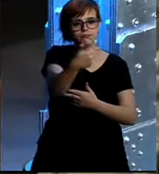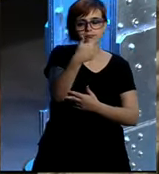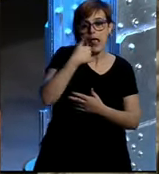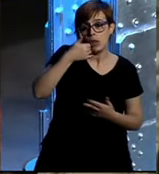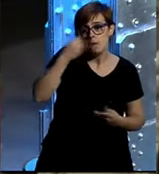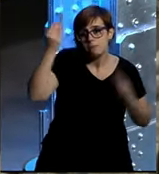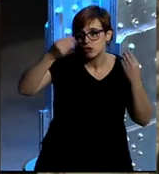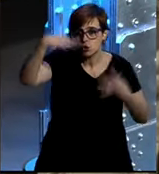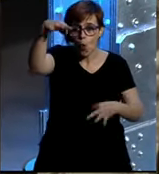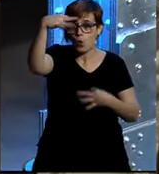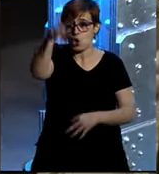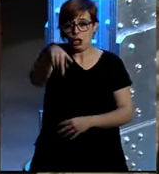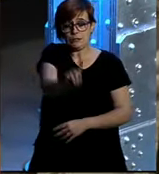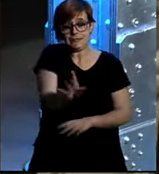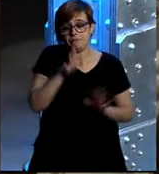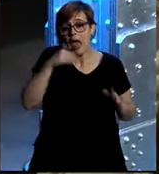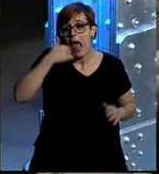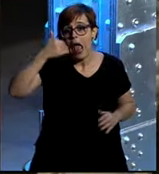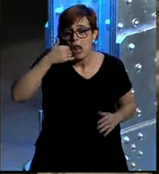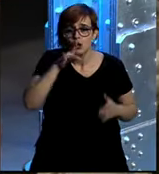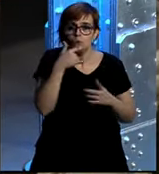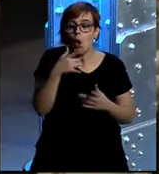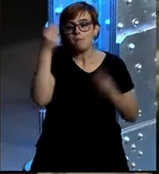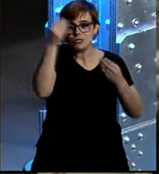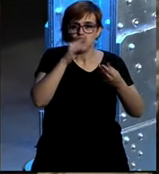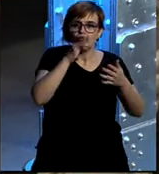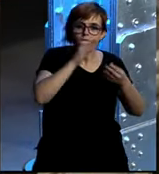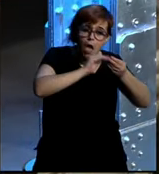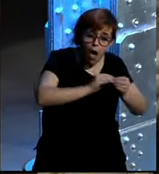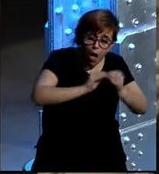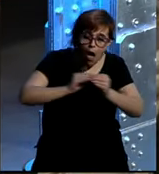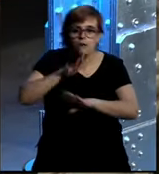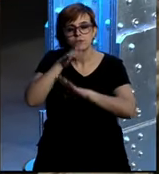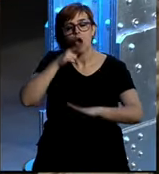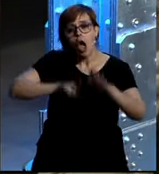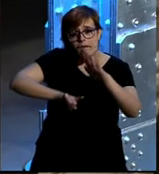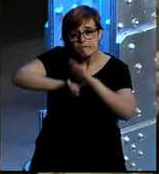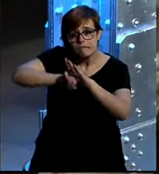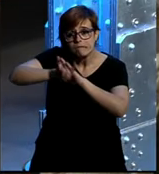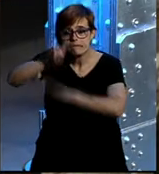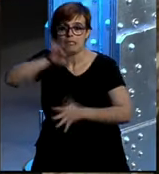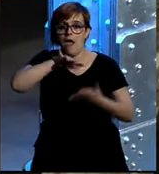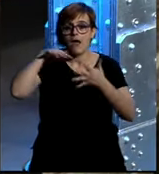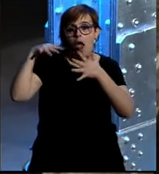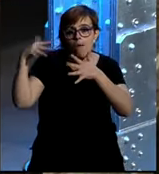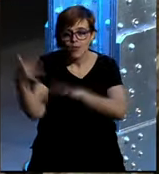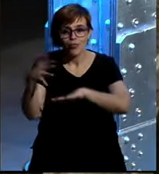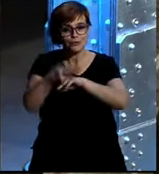única yo creo que habrá más pero que realmente está en desarrollo yo que sí que creo que está evolucionando el tema de